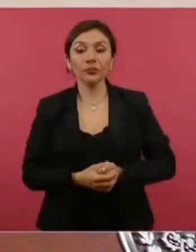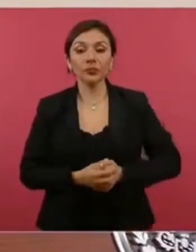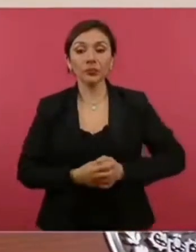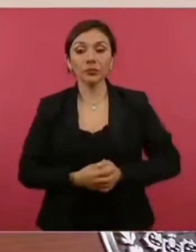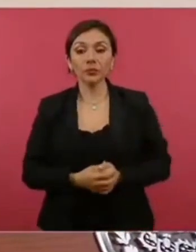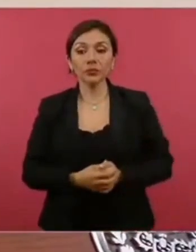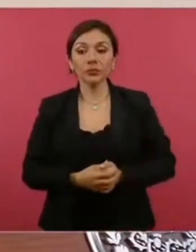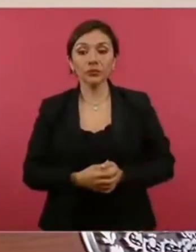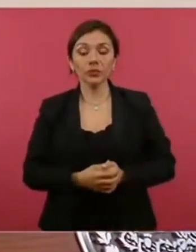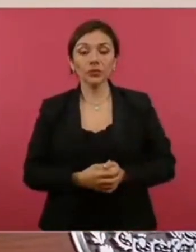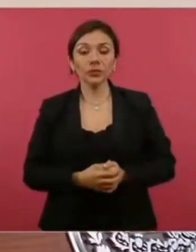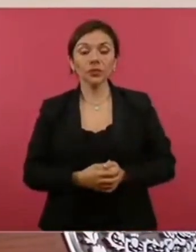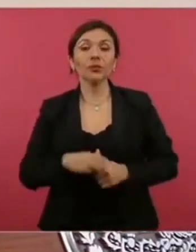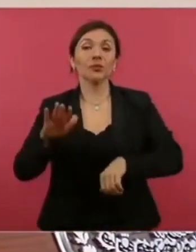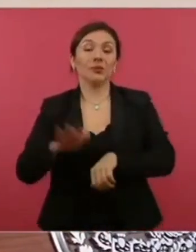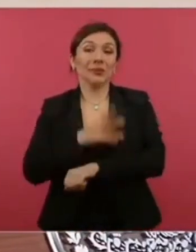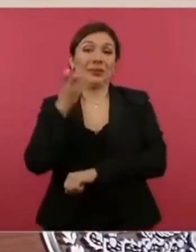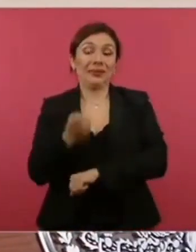el homenaje